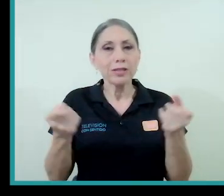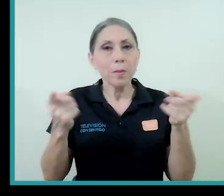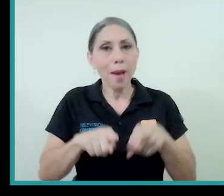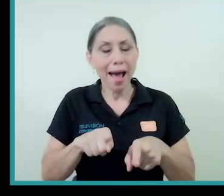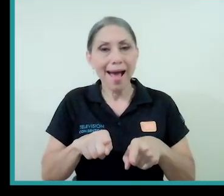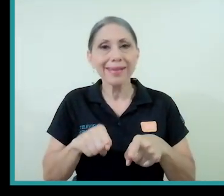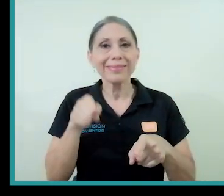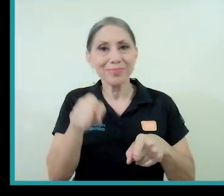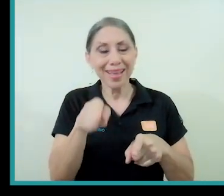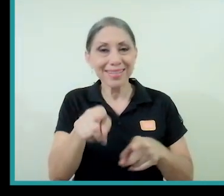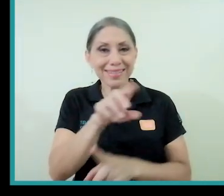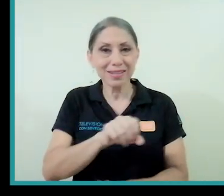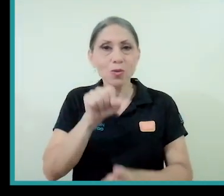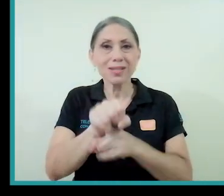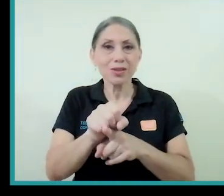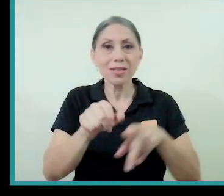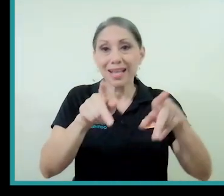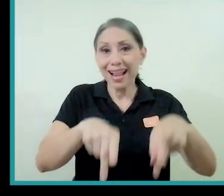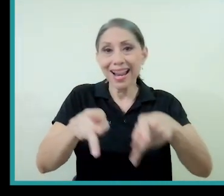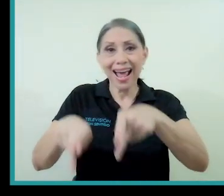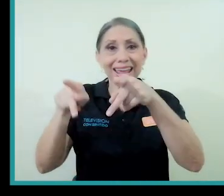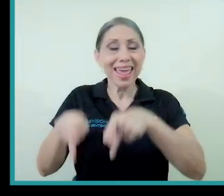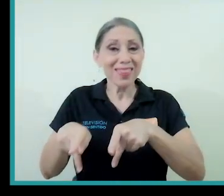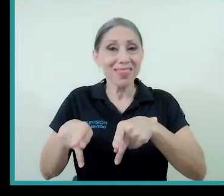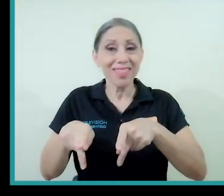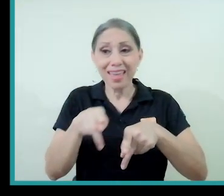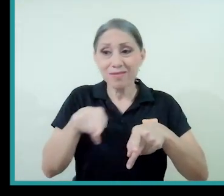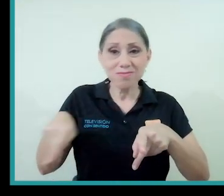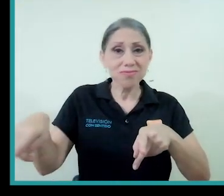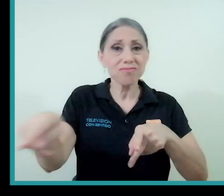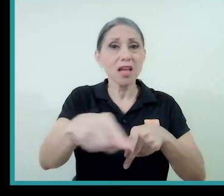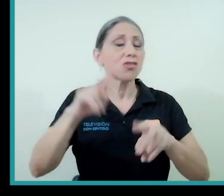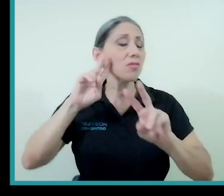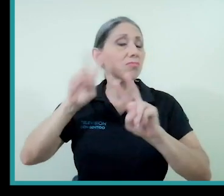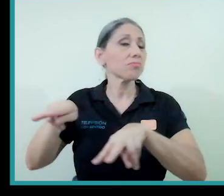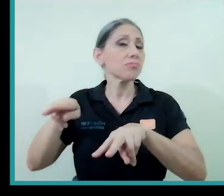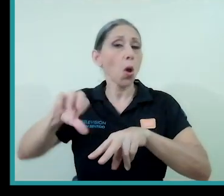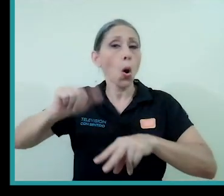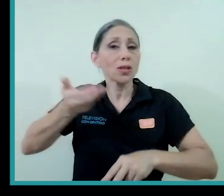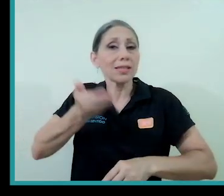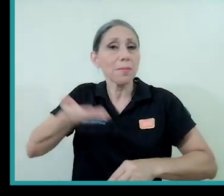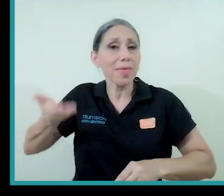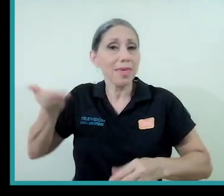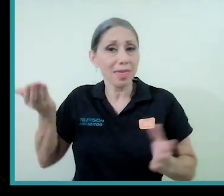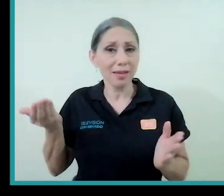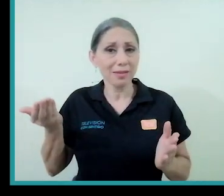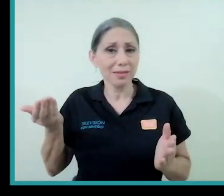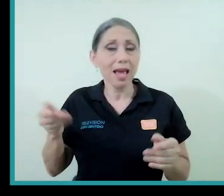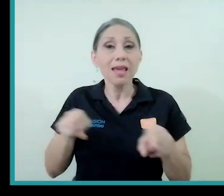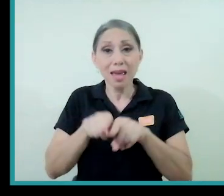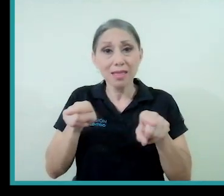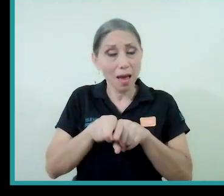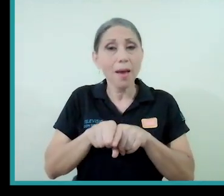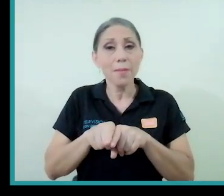que la gente desatienda otras medidas que son igualmente